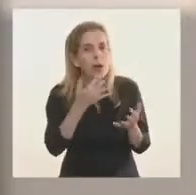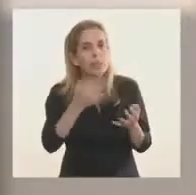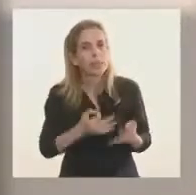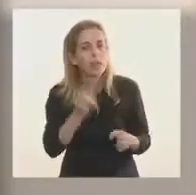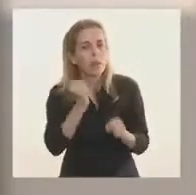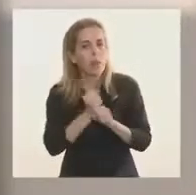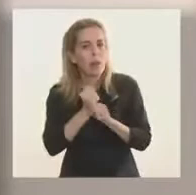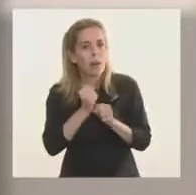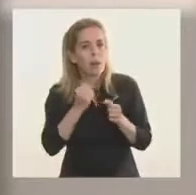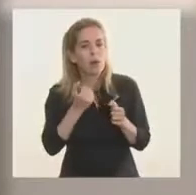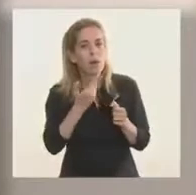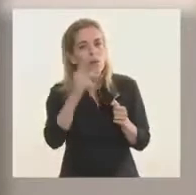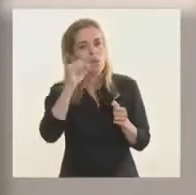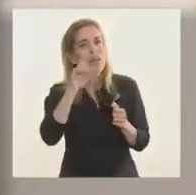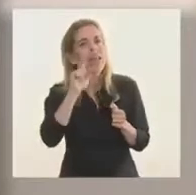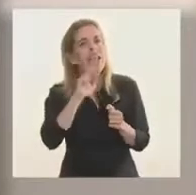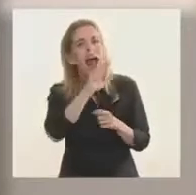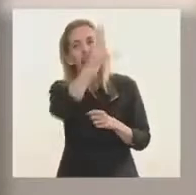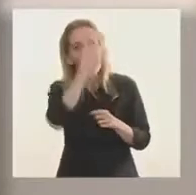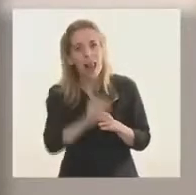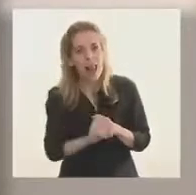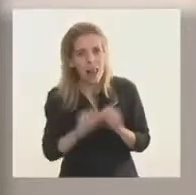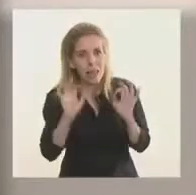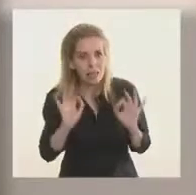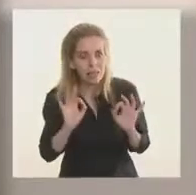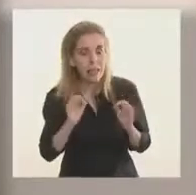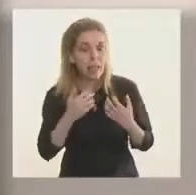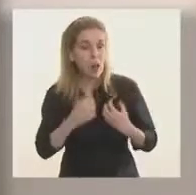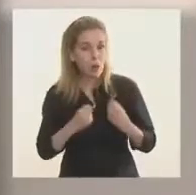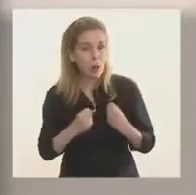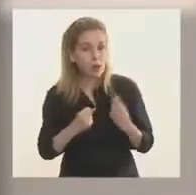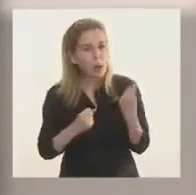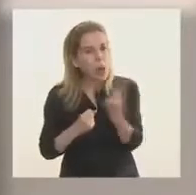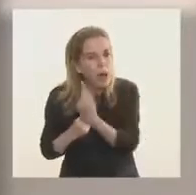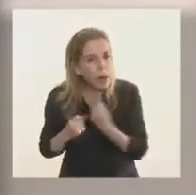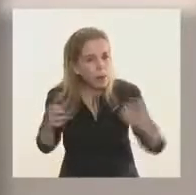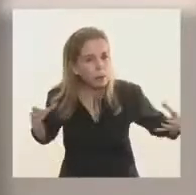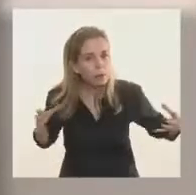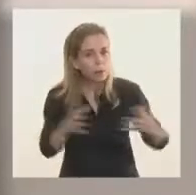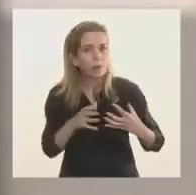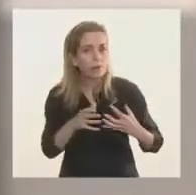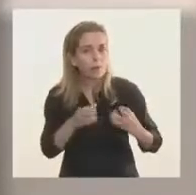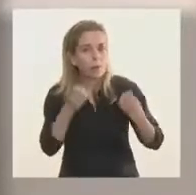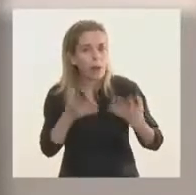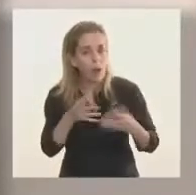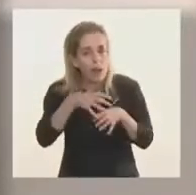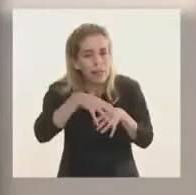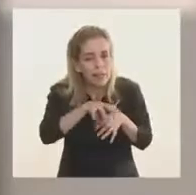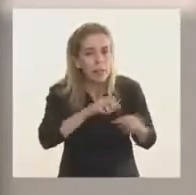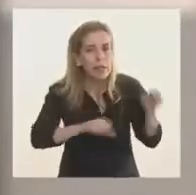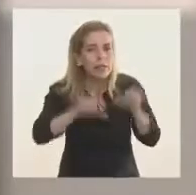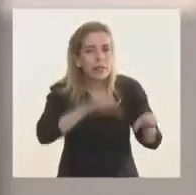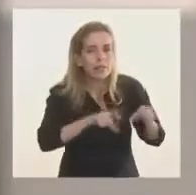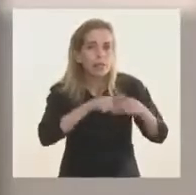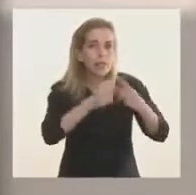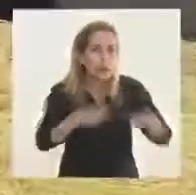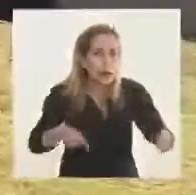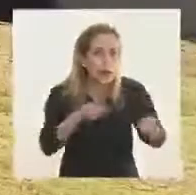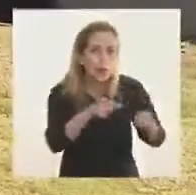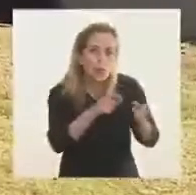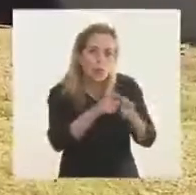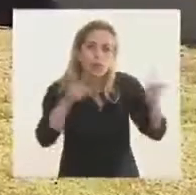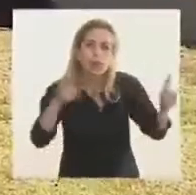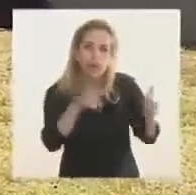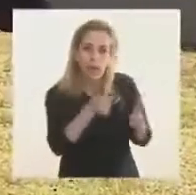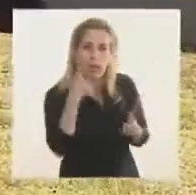de un trabajo que potencie el esfuerzo de cada uno de nuestros actores del sector científico-tecnológico, valore a nuestros